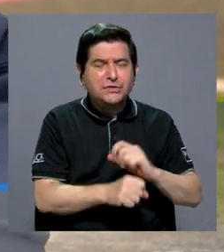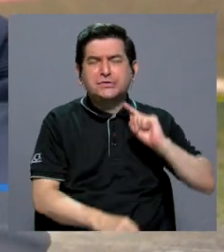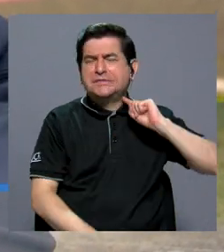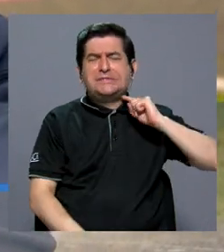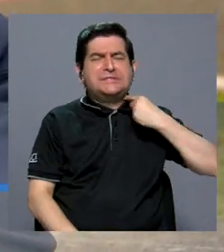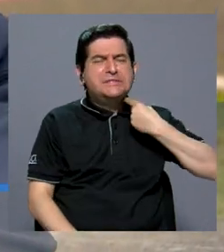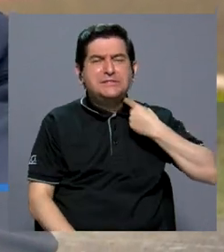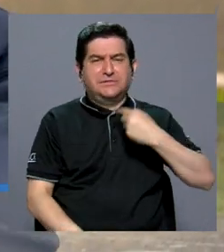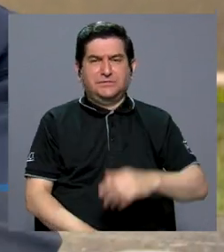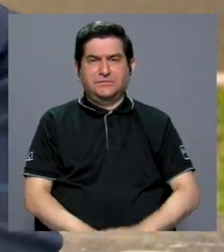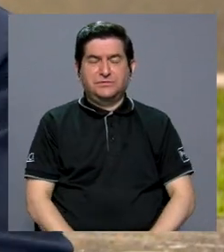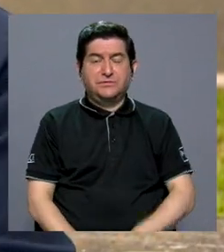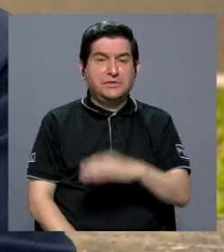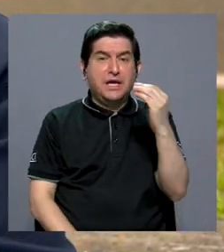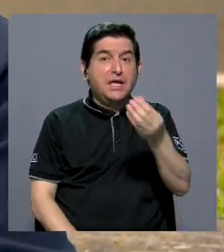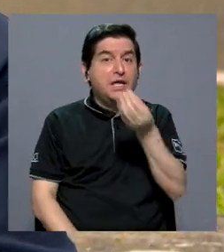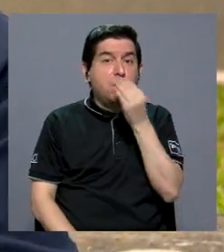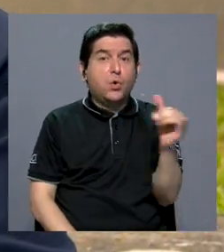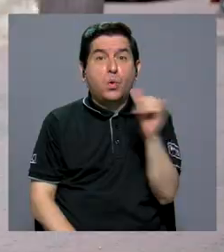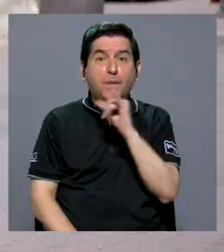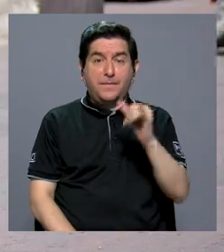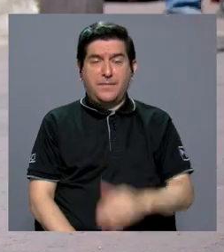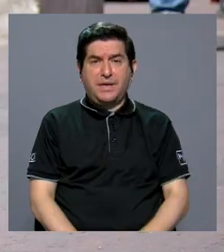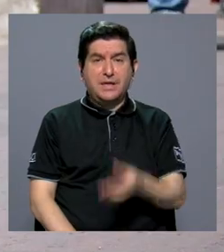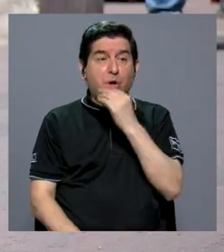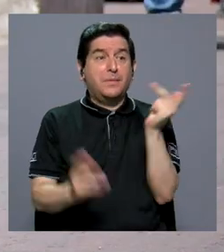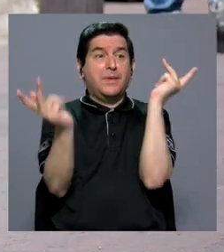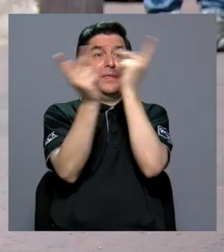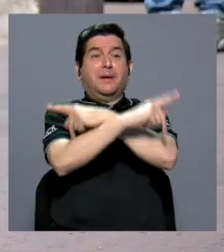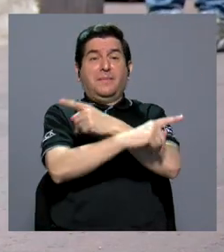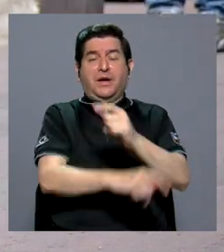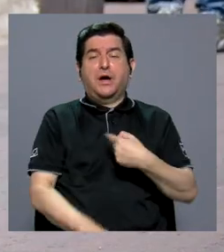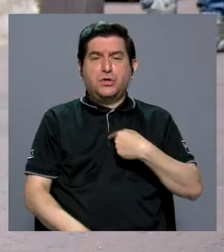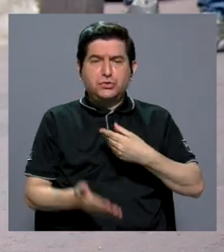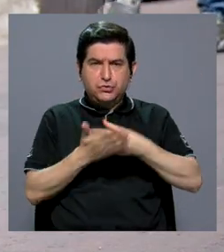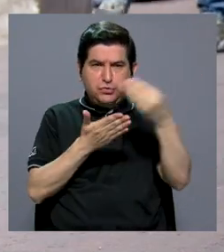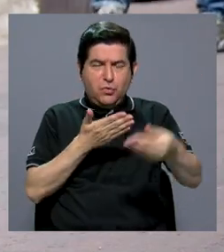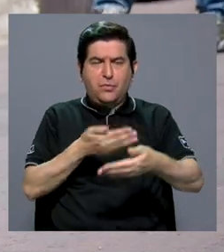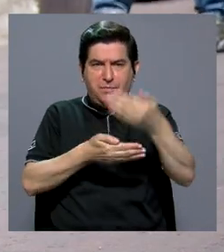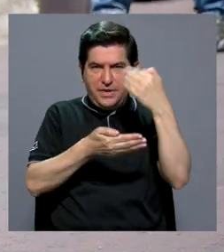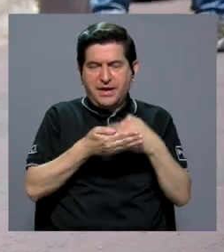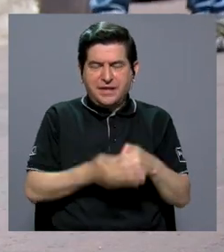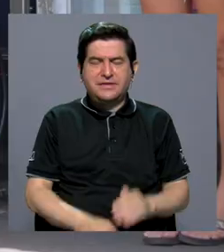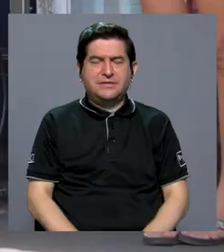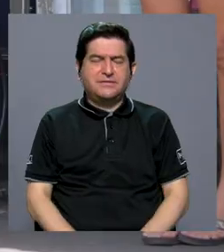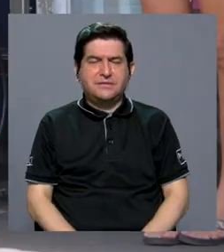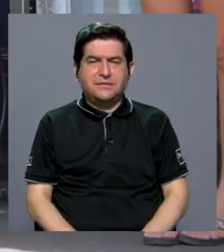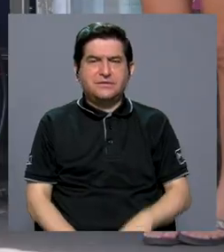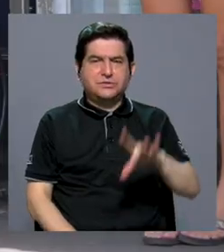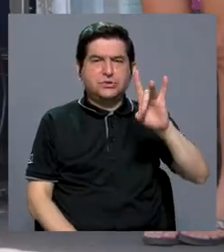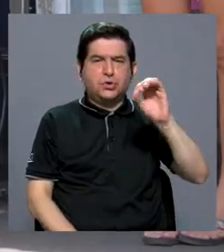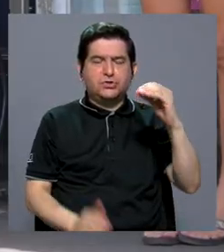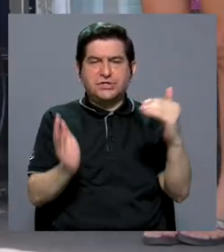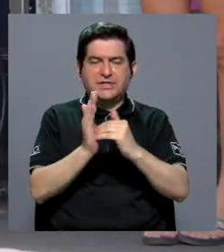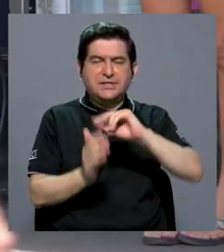demasiado caros, y la comida también, la comida está peor, yo lo que compraba con 80 mil